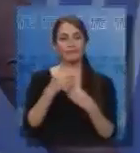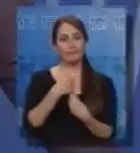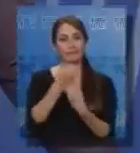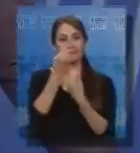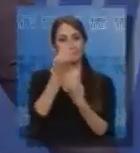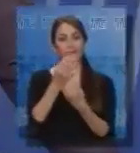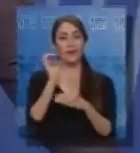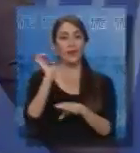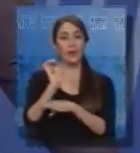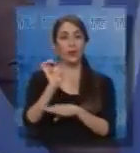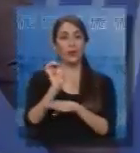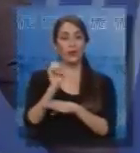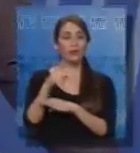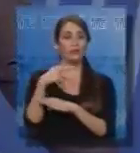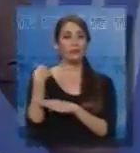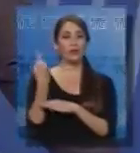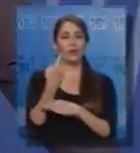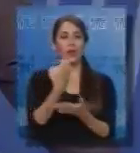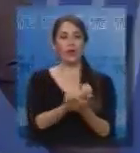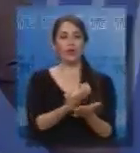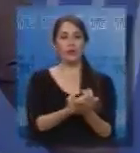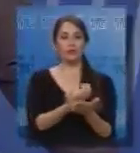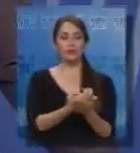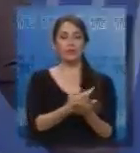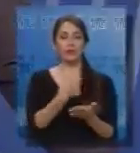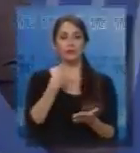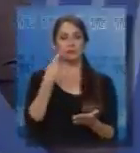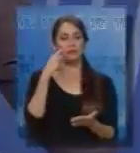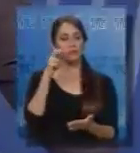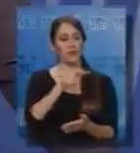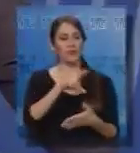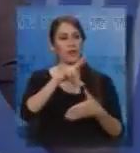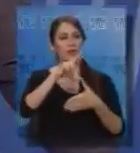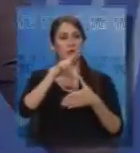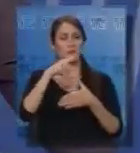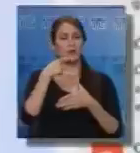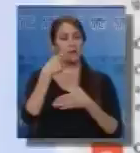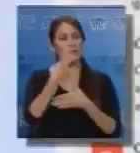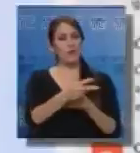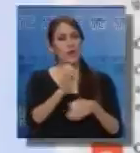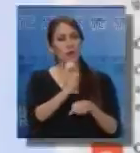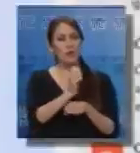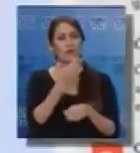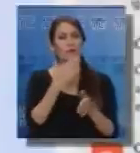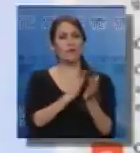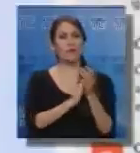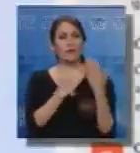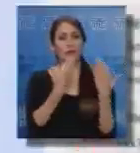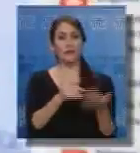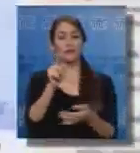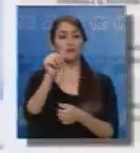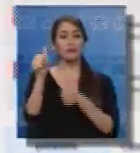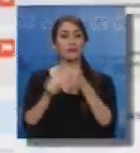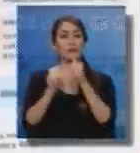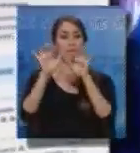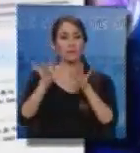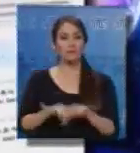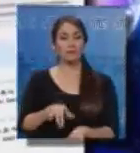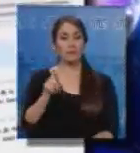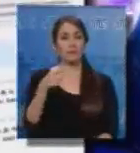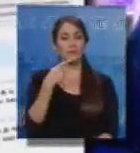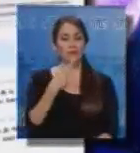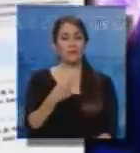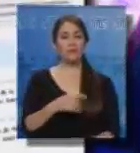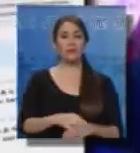Ecuador es un ejemplo de manejo económico según la Comisión Económica para América Latina y el Caribe Cepal. Su secretaria general Alicia Marcena